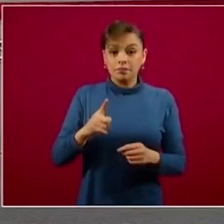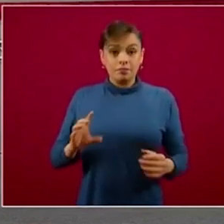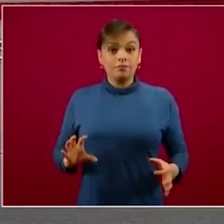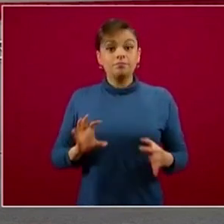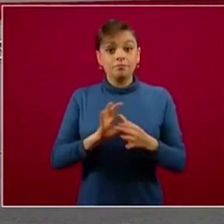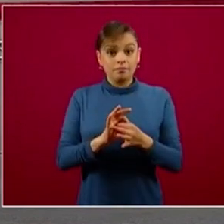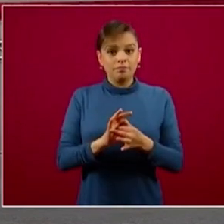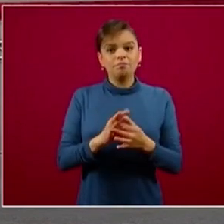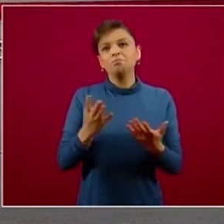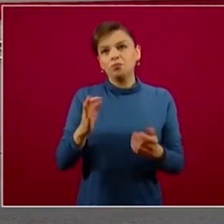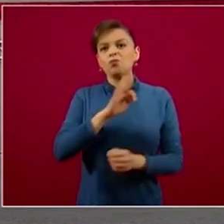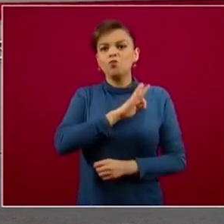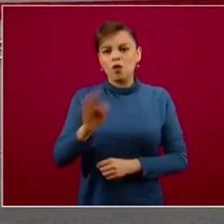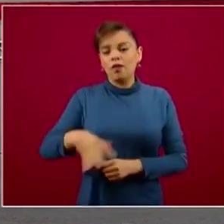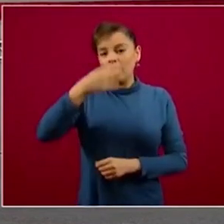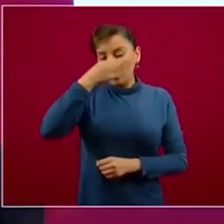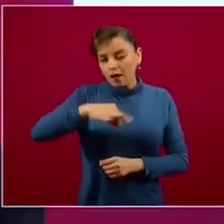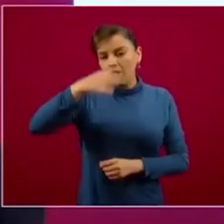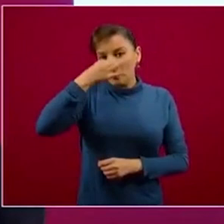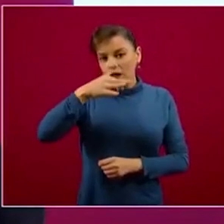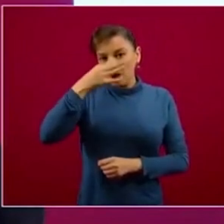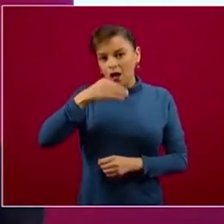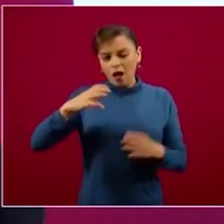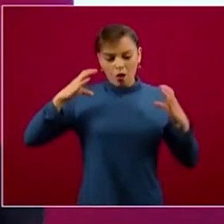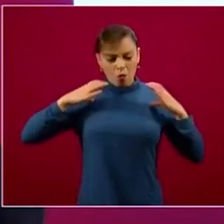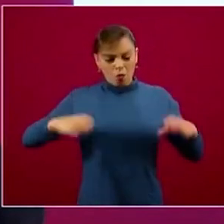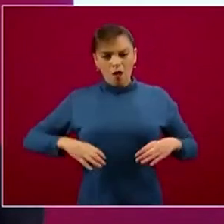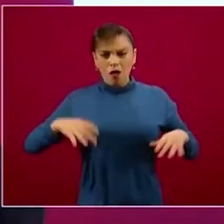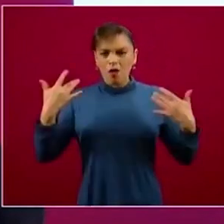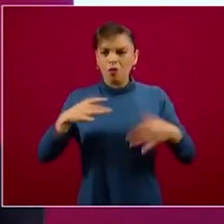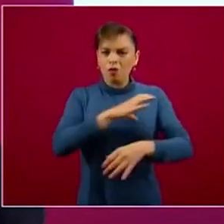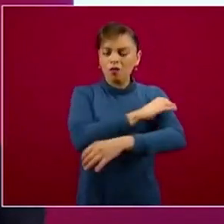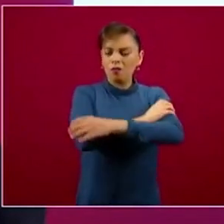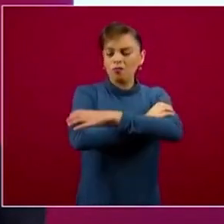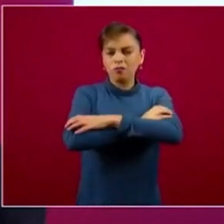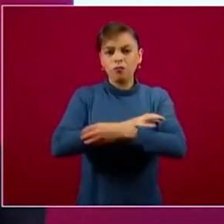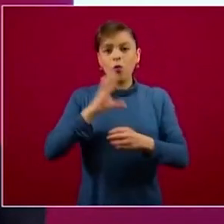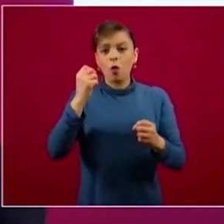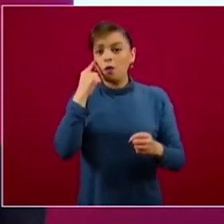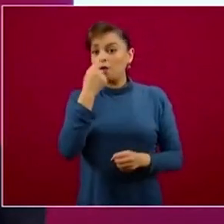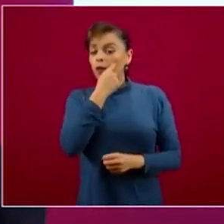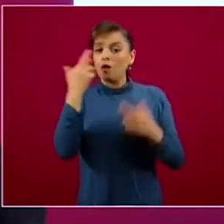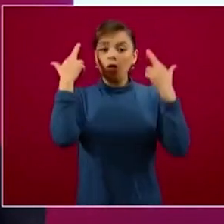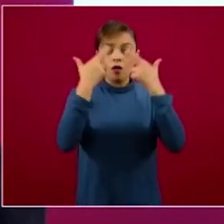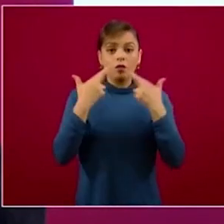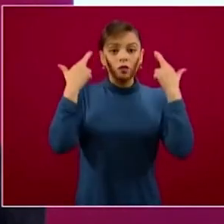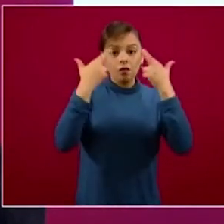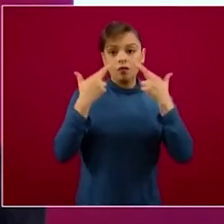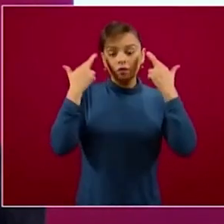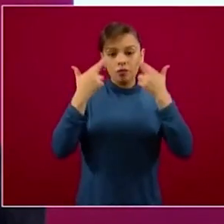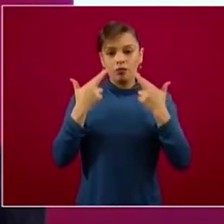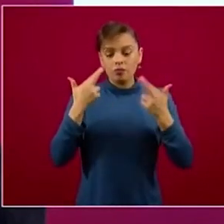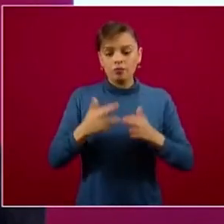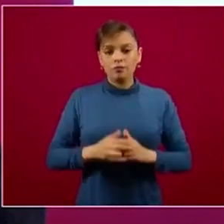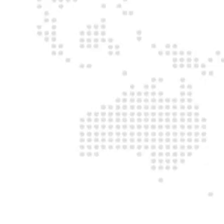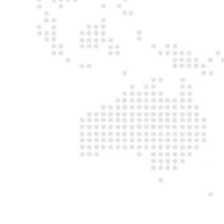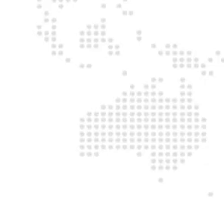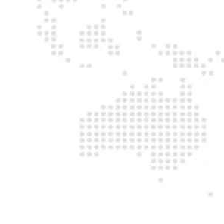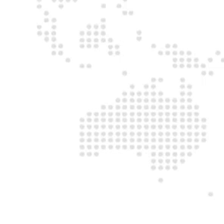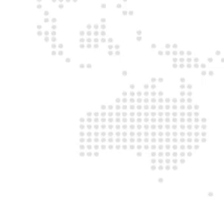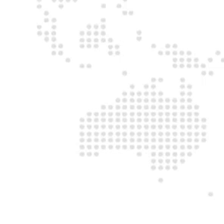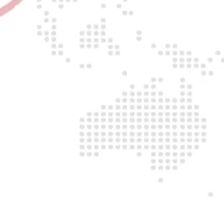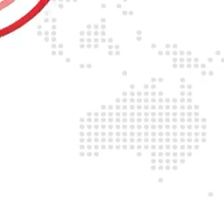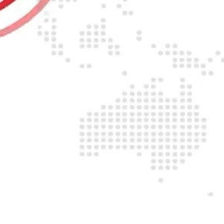escurrimiento de la nariz, con dolor de los músculos, con enrojecimiento de los ojos, que son algunas de las manifestaciones más comunes.